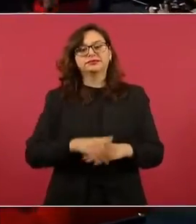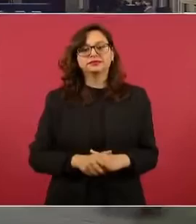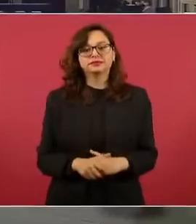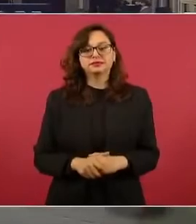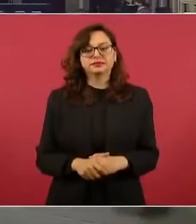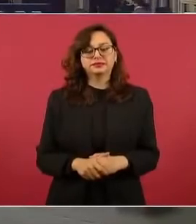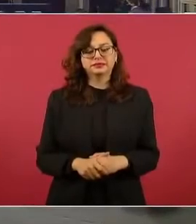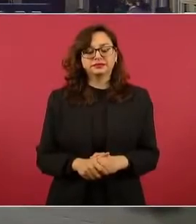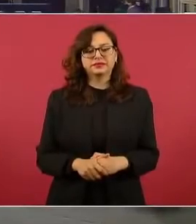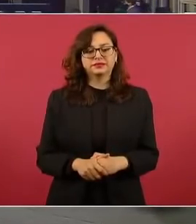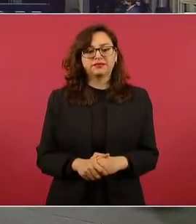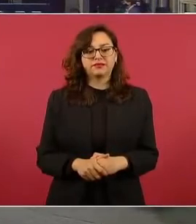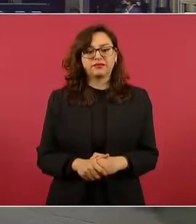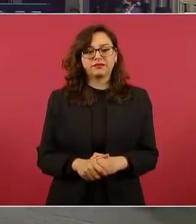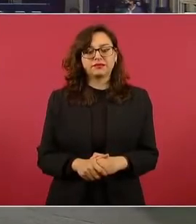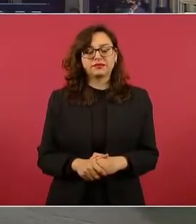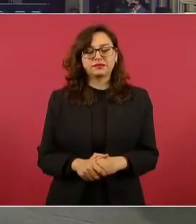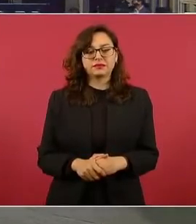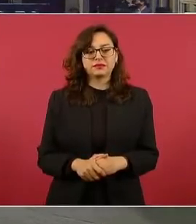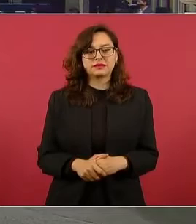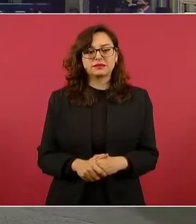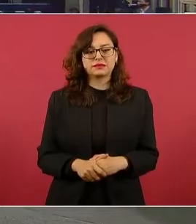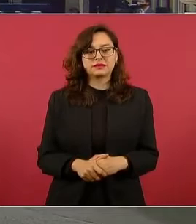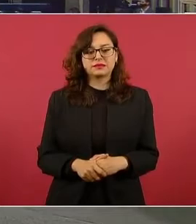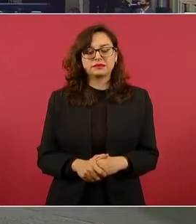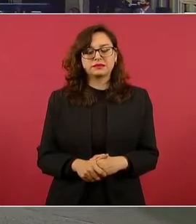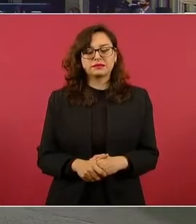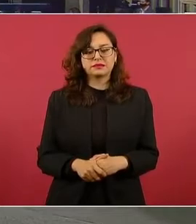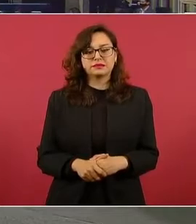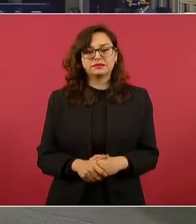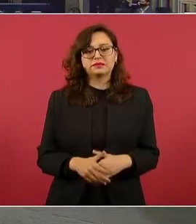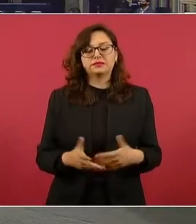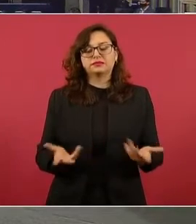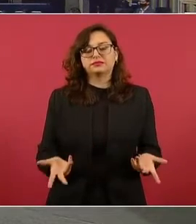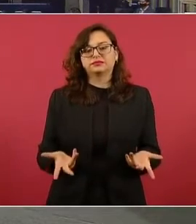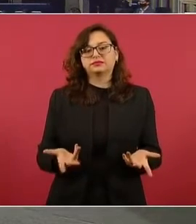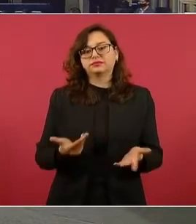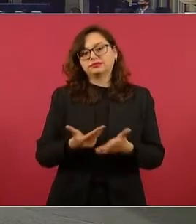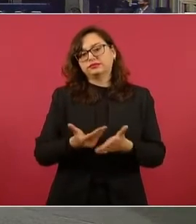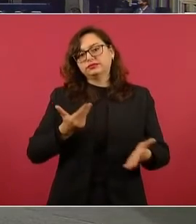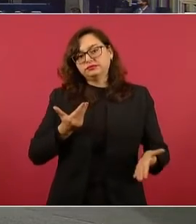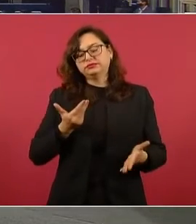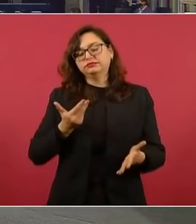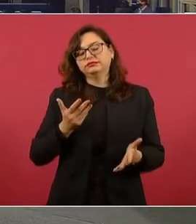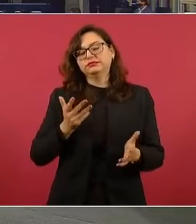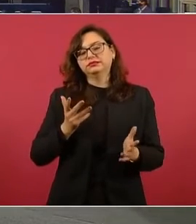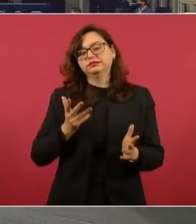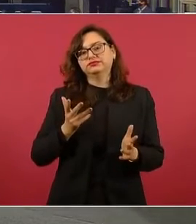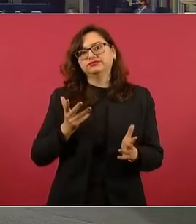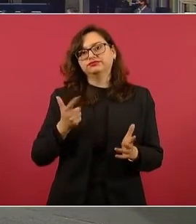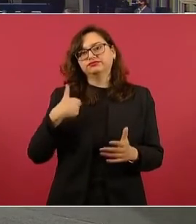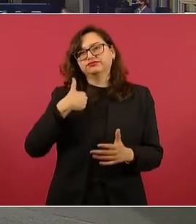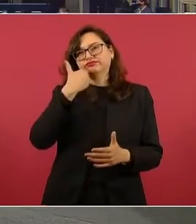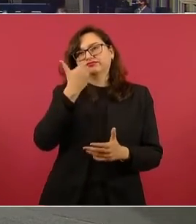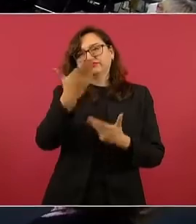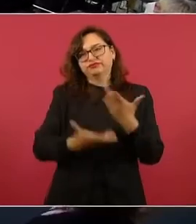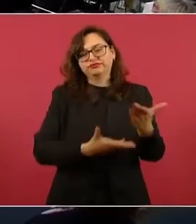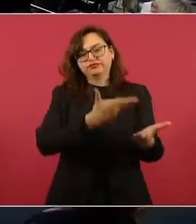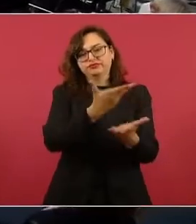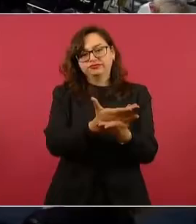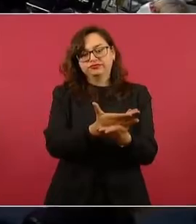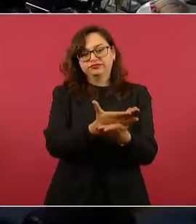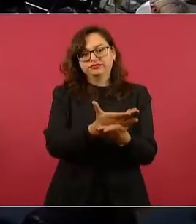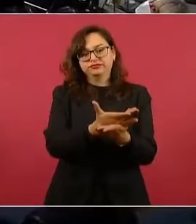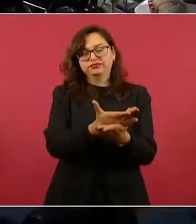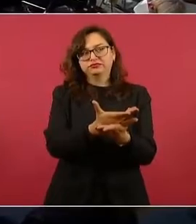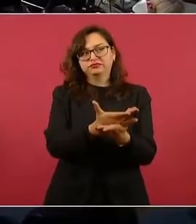que yo viniese yo ya tenía un planteamiento, pero dije ¿por qué no hacerle